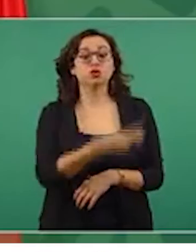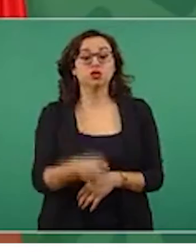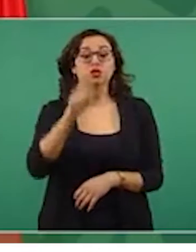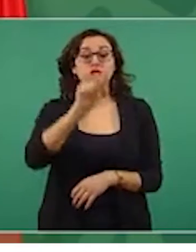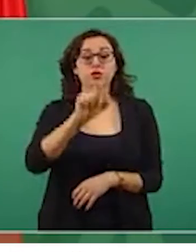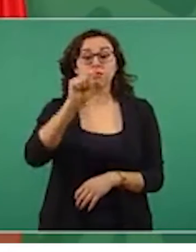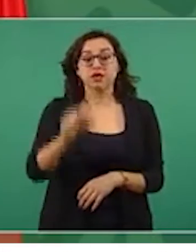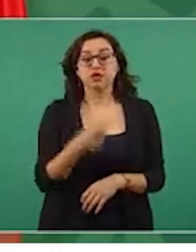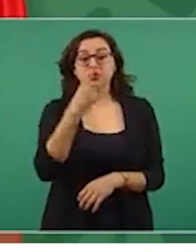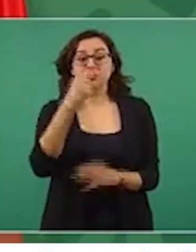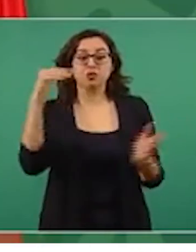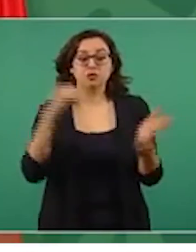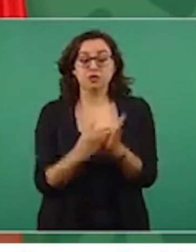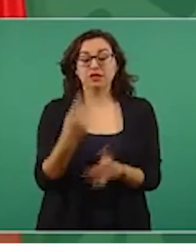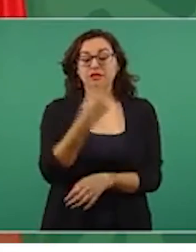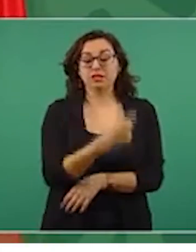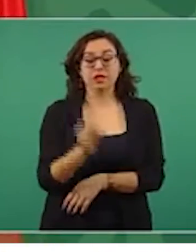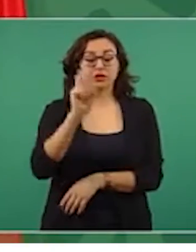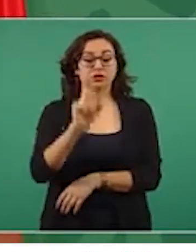ciento treinta y cuatro.